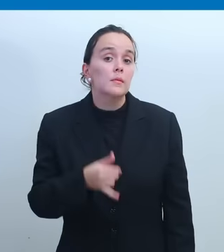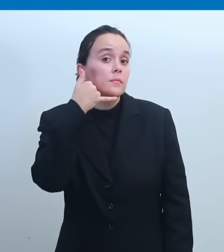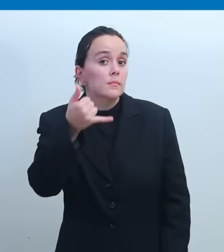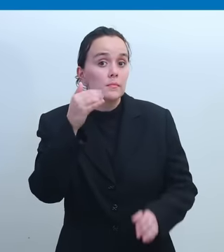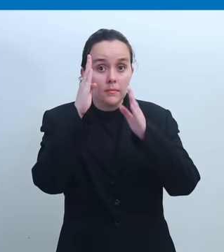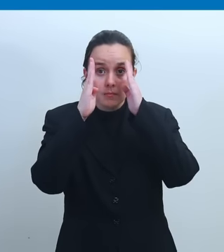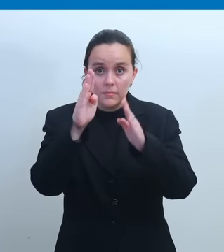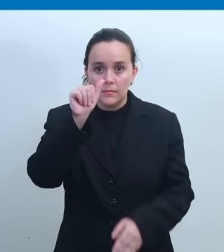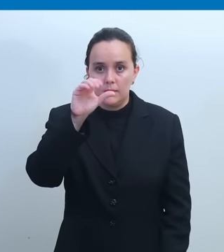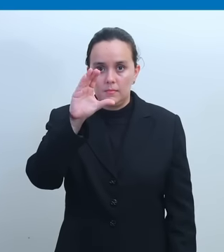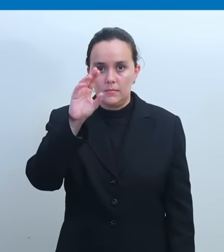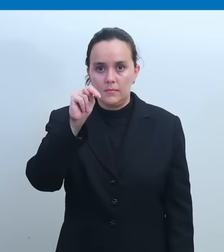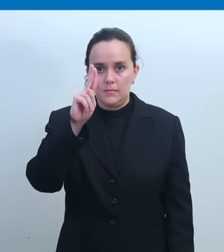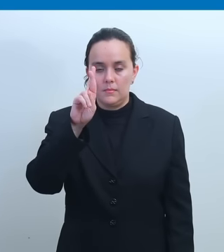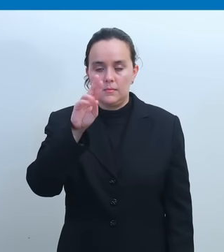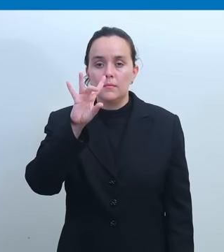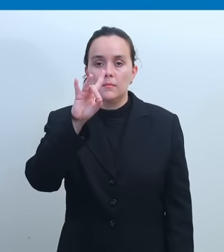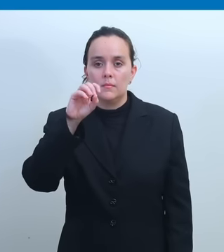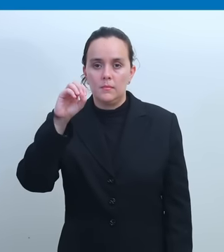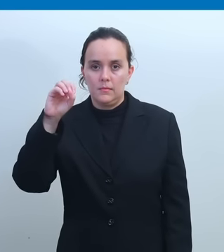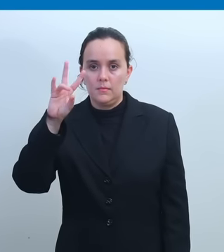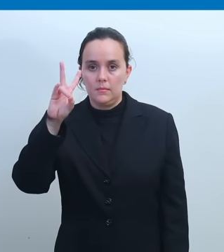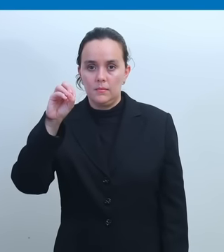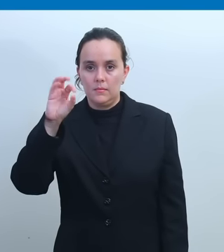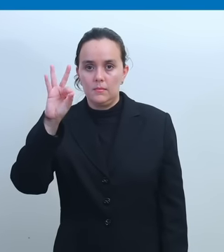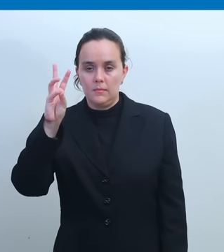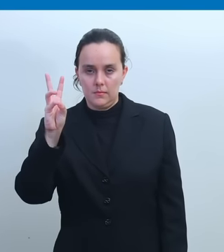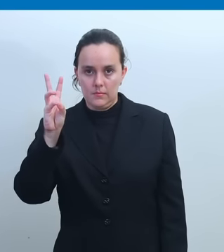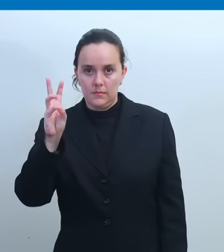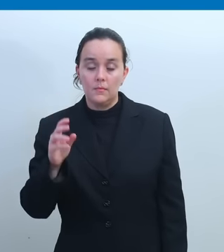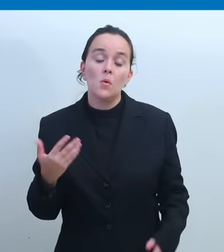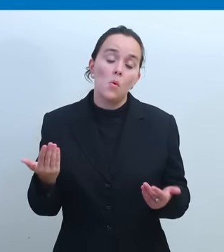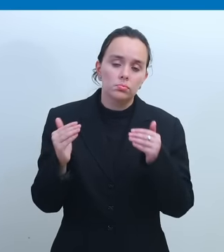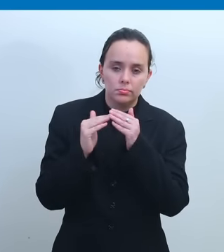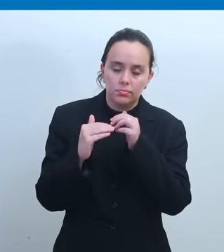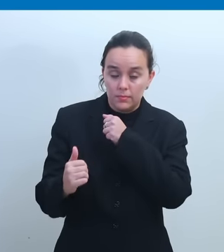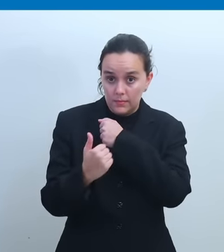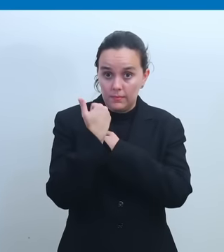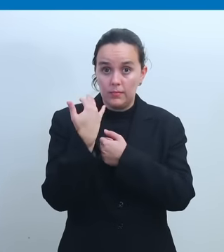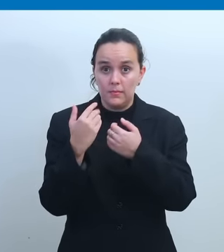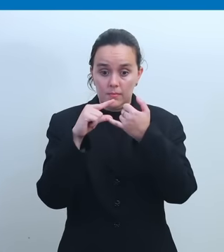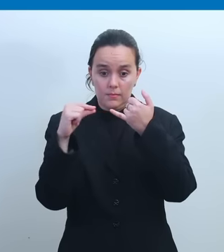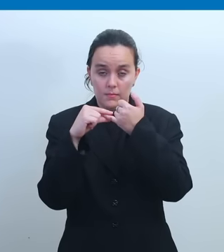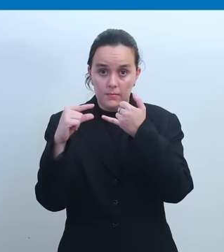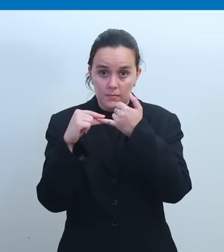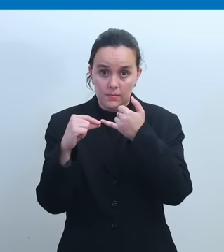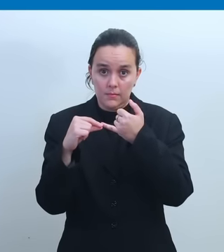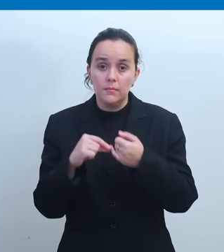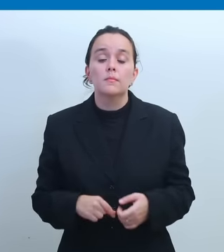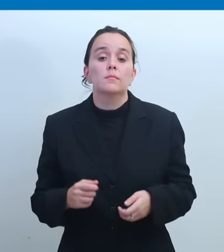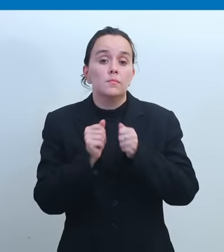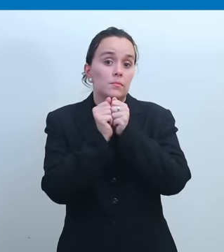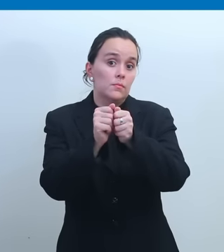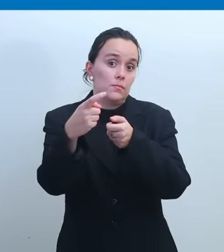Llama a la línea de atención de ACNUR 800-7096 o envía un mensaje a nuestro WhatsApp